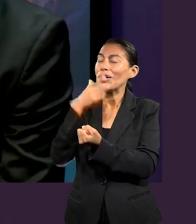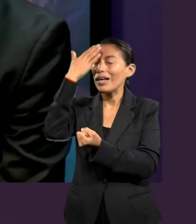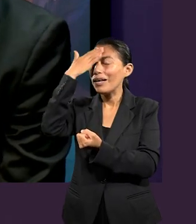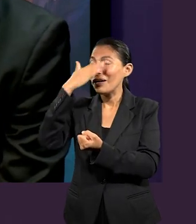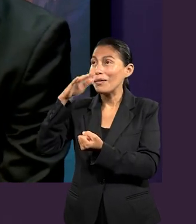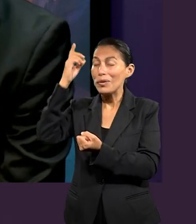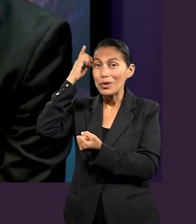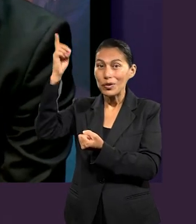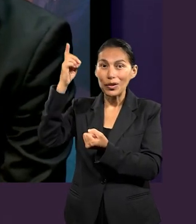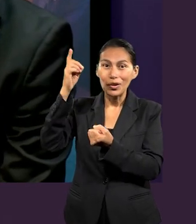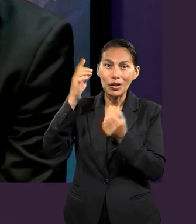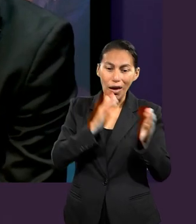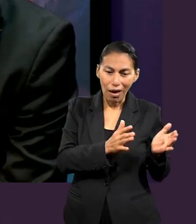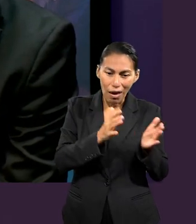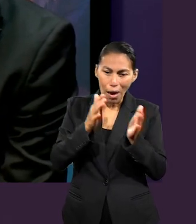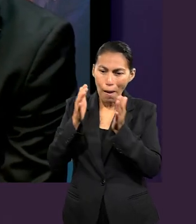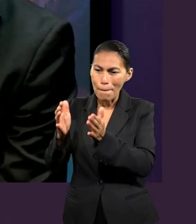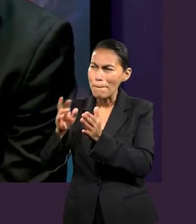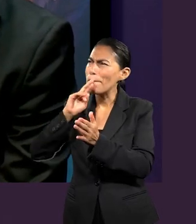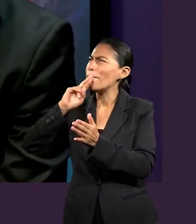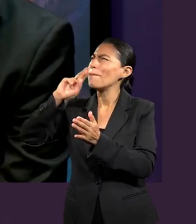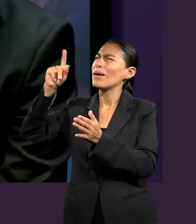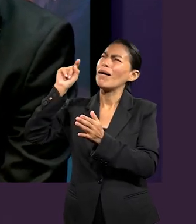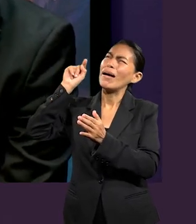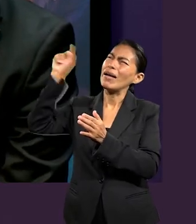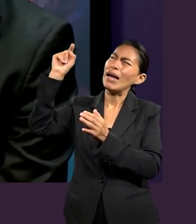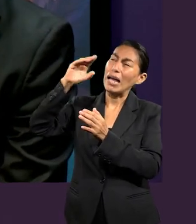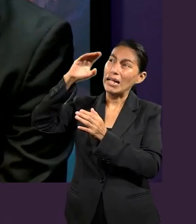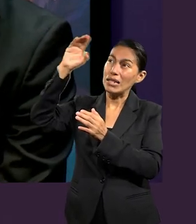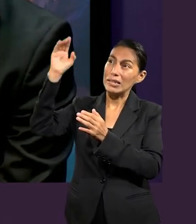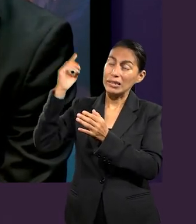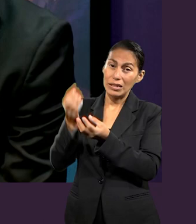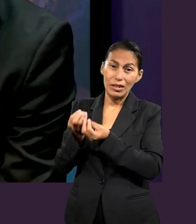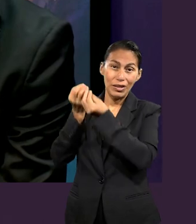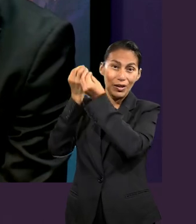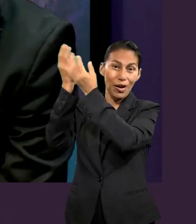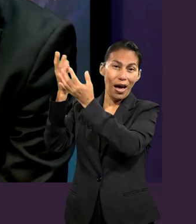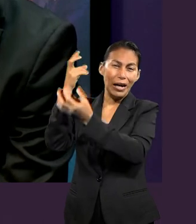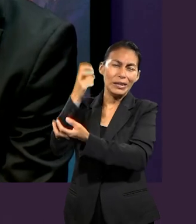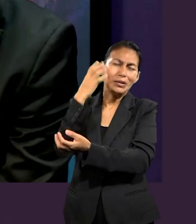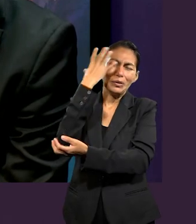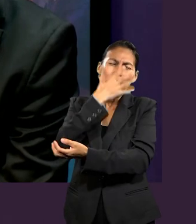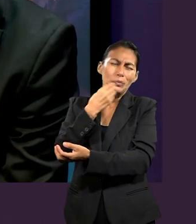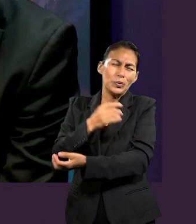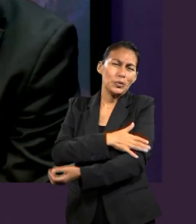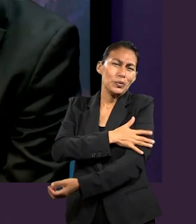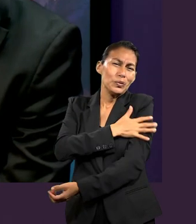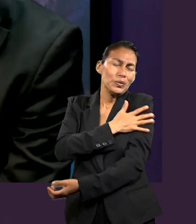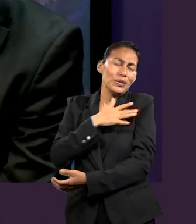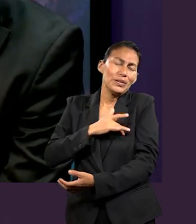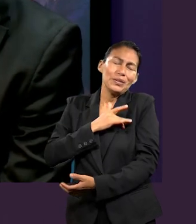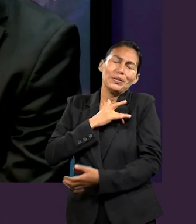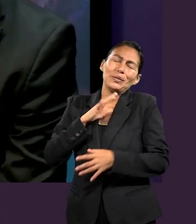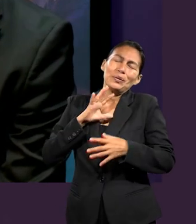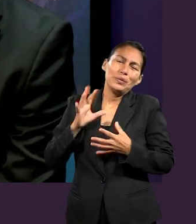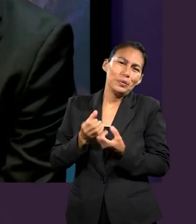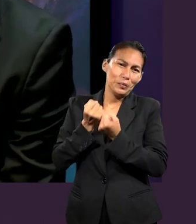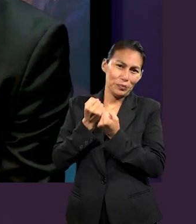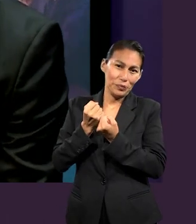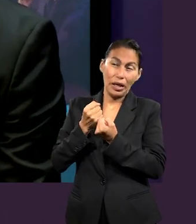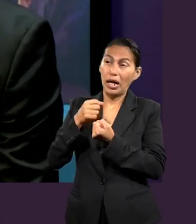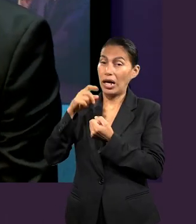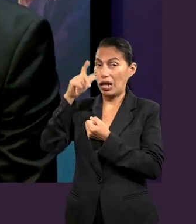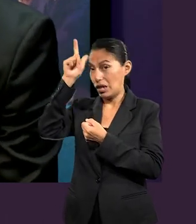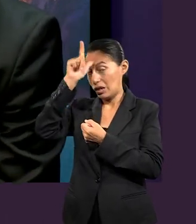un plan mayor, para el futuro. La unidad y la armonía de la humanidad y la presencia del Espíritu Santo, que es lo que